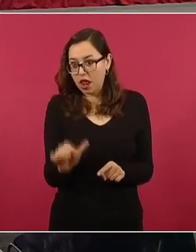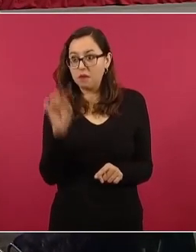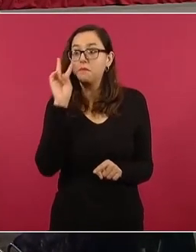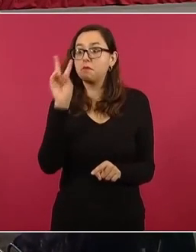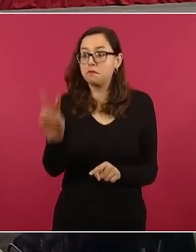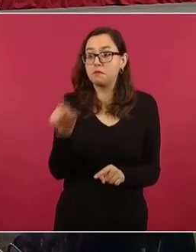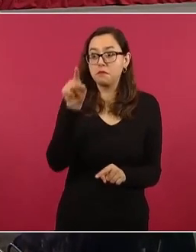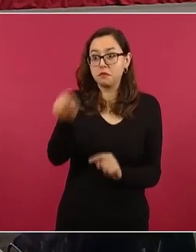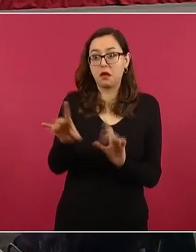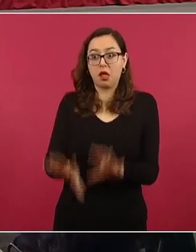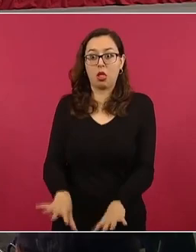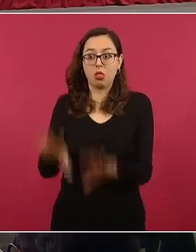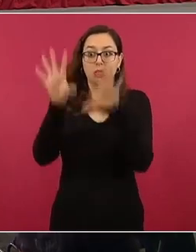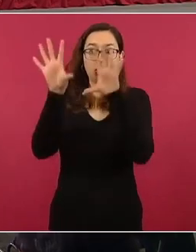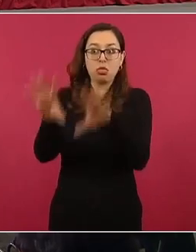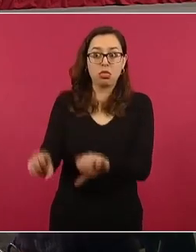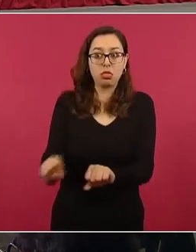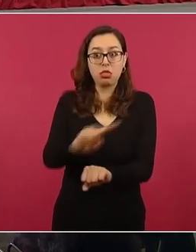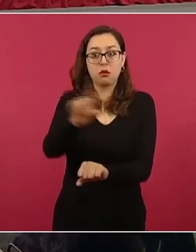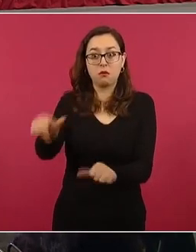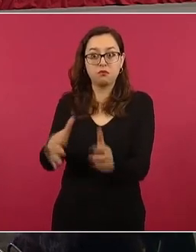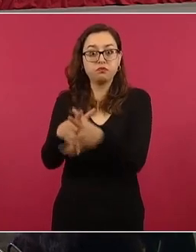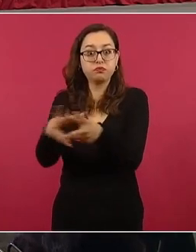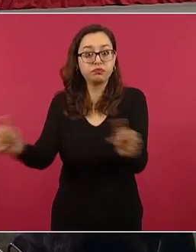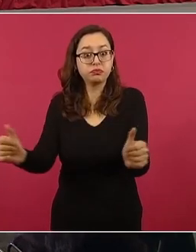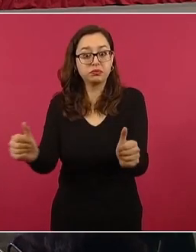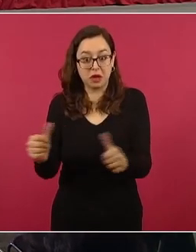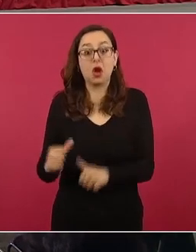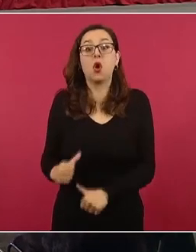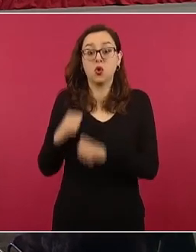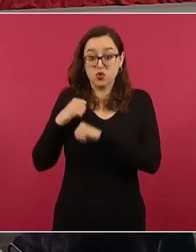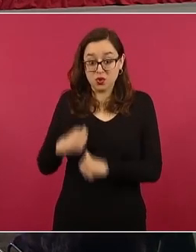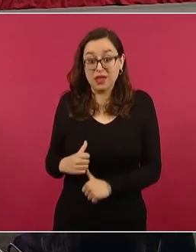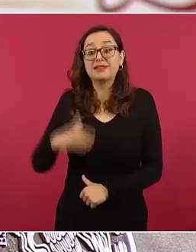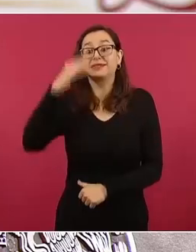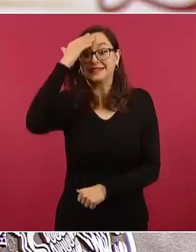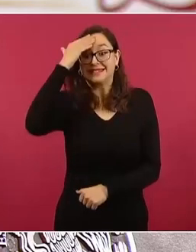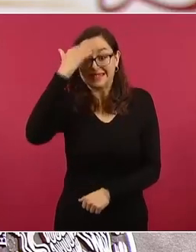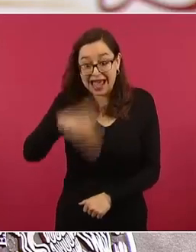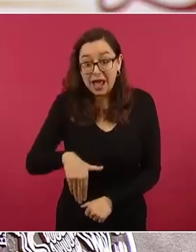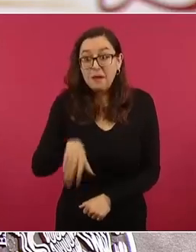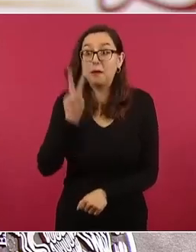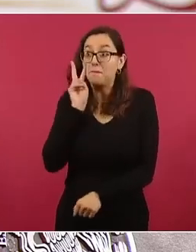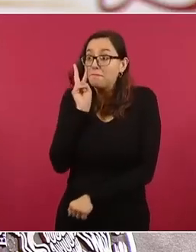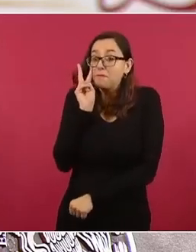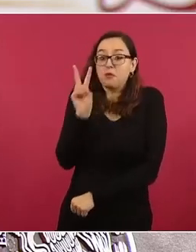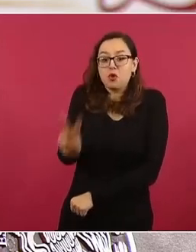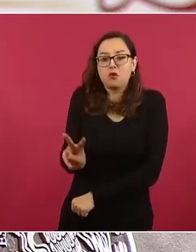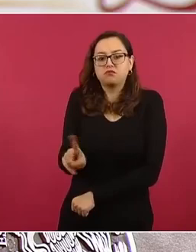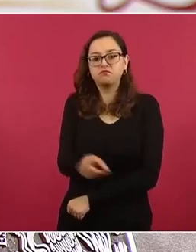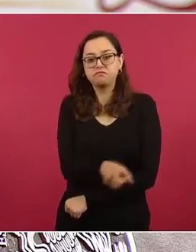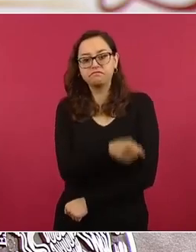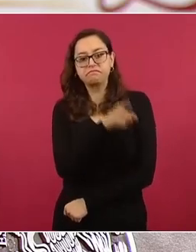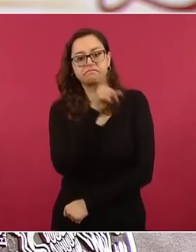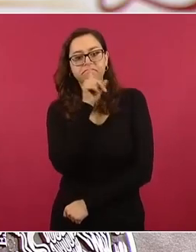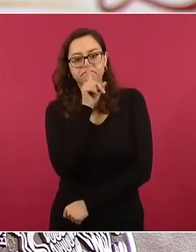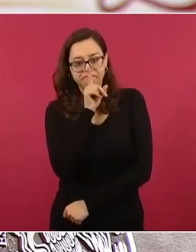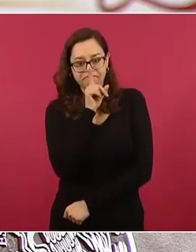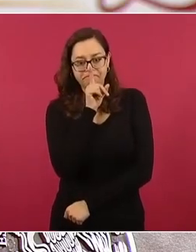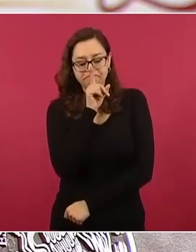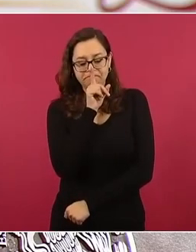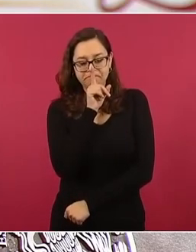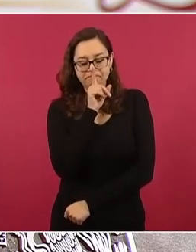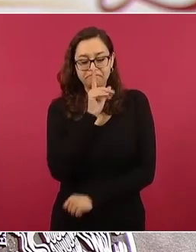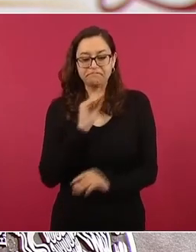violencia que precedieron a la desaparición, lo que evidentemente acredita no solamente responsabilidades por acción